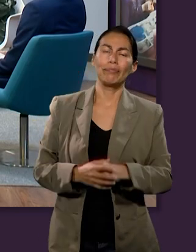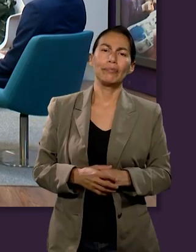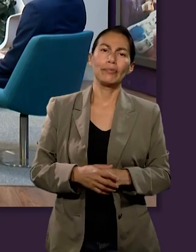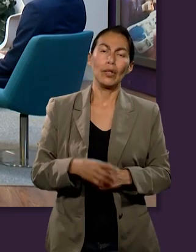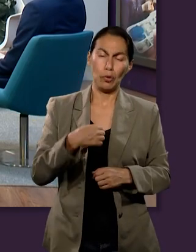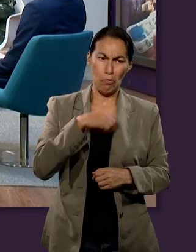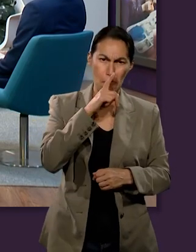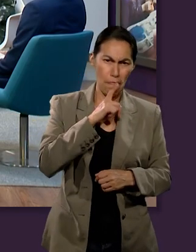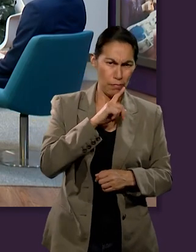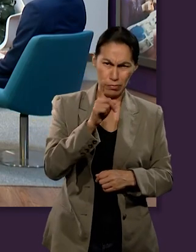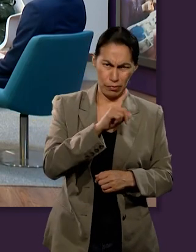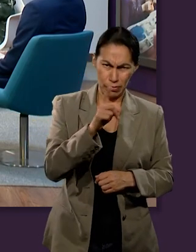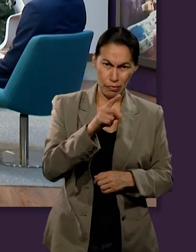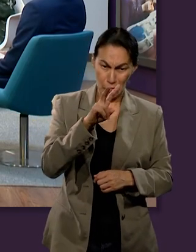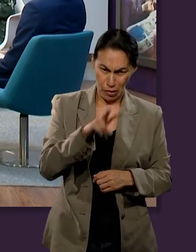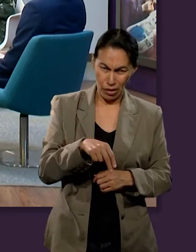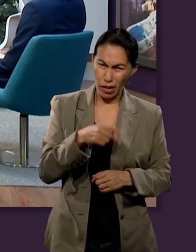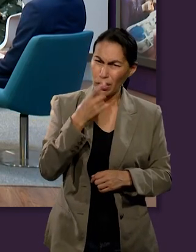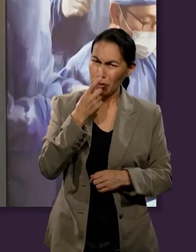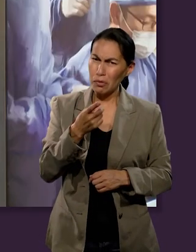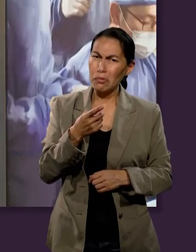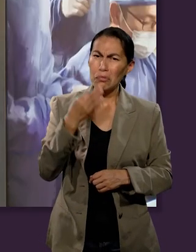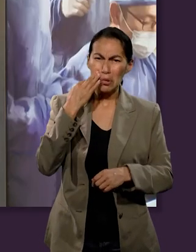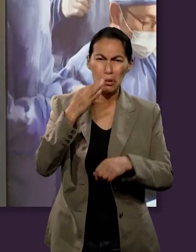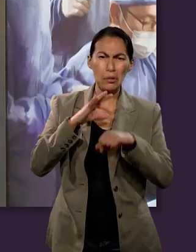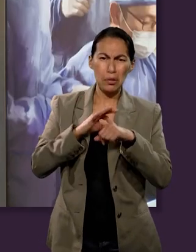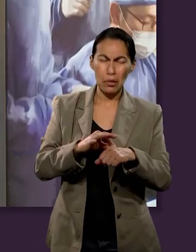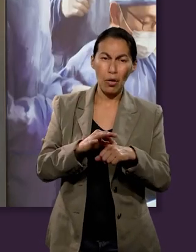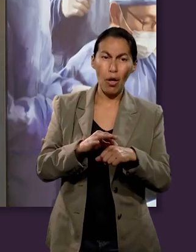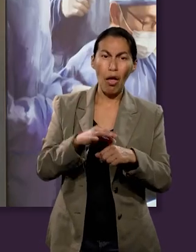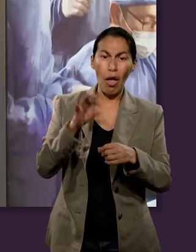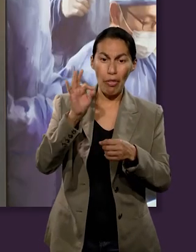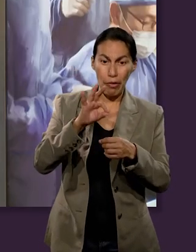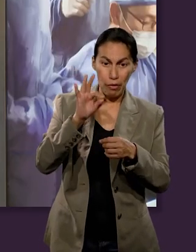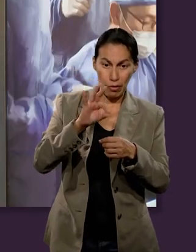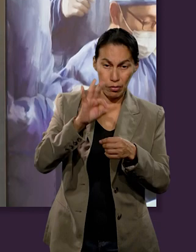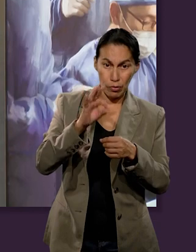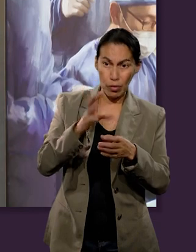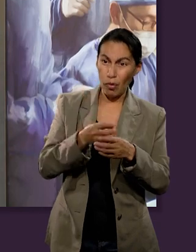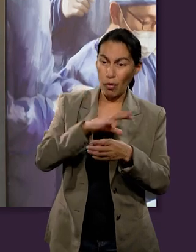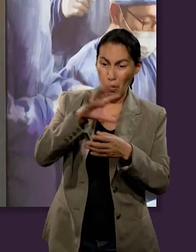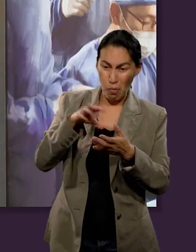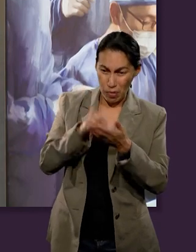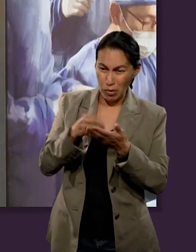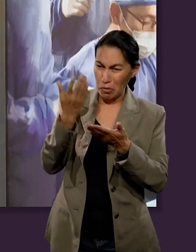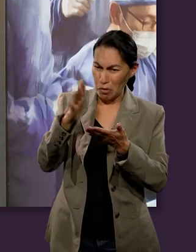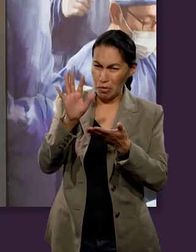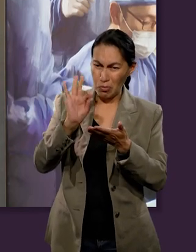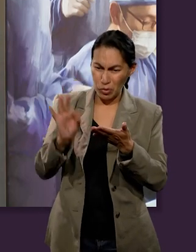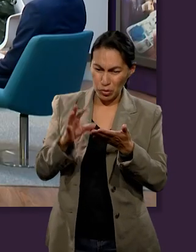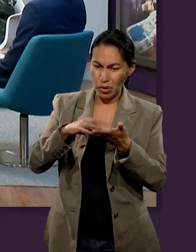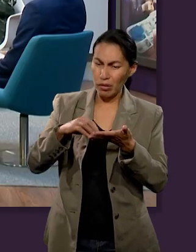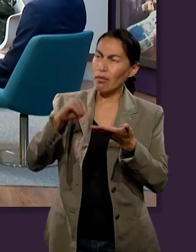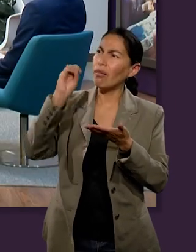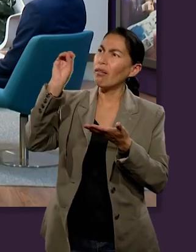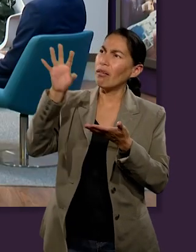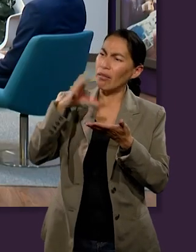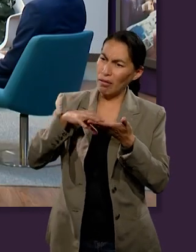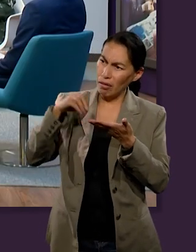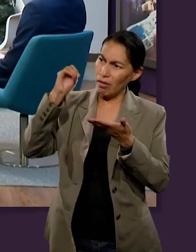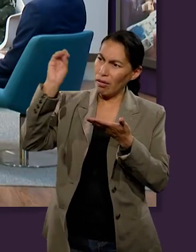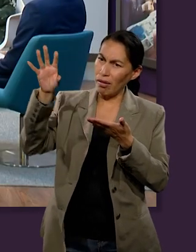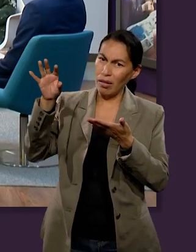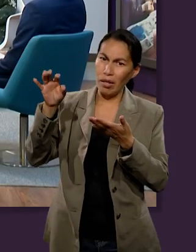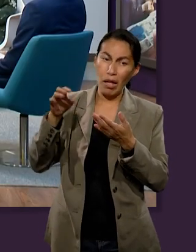dar el diezmo completo, sin empezar a pensar si nos va a llegar para la próxima quincena, llegábamos. No sé cómo, pero